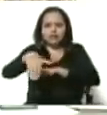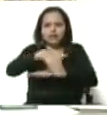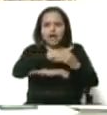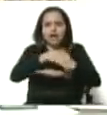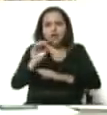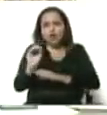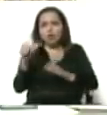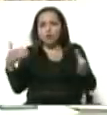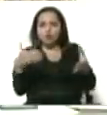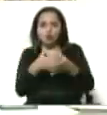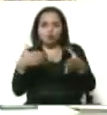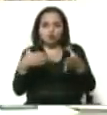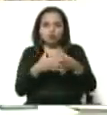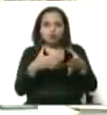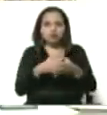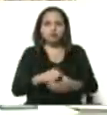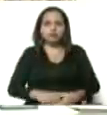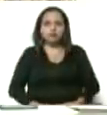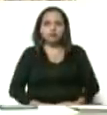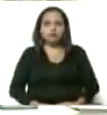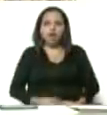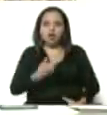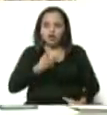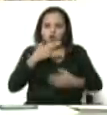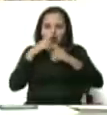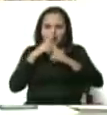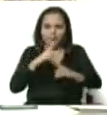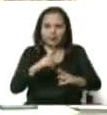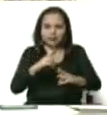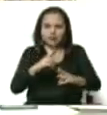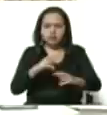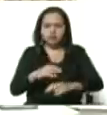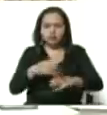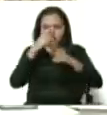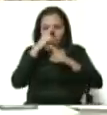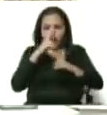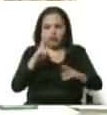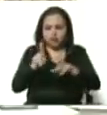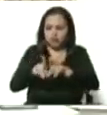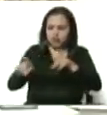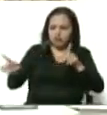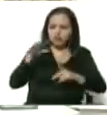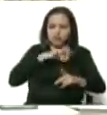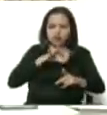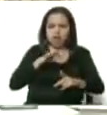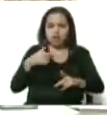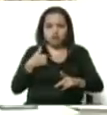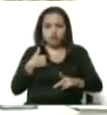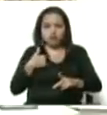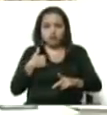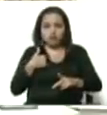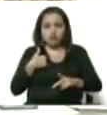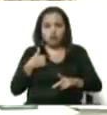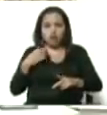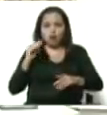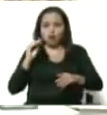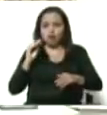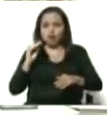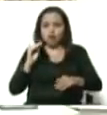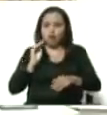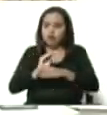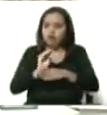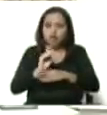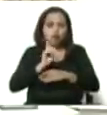o reuniones. Y respeto el distanciamiento social. Y cuido de no transmitir,